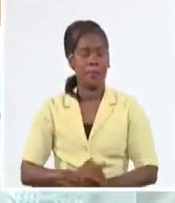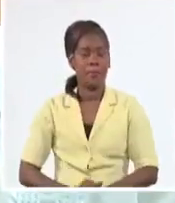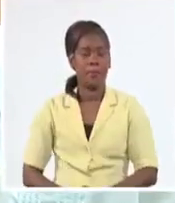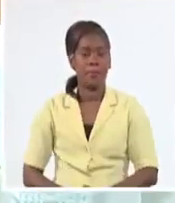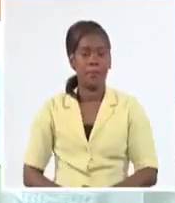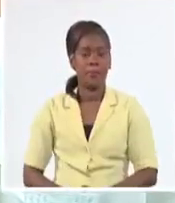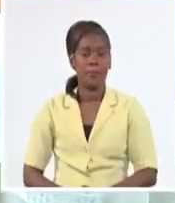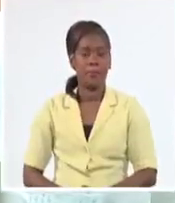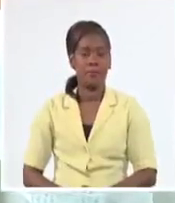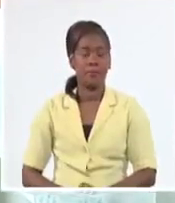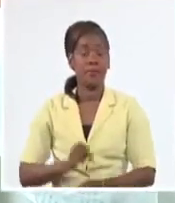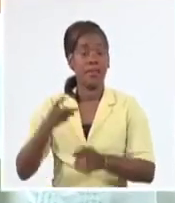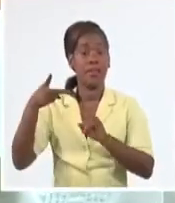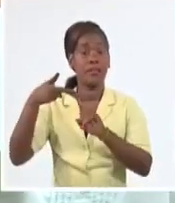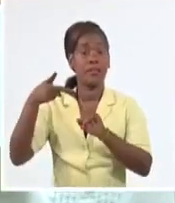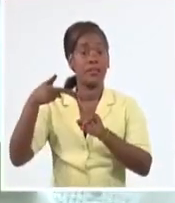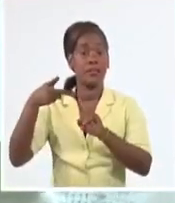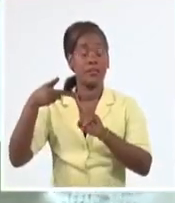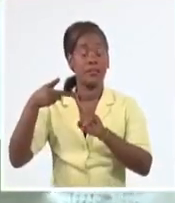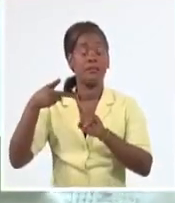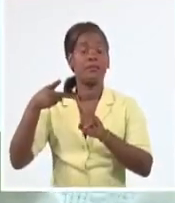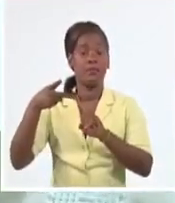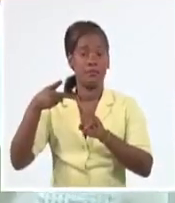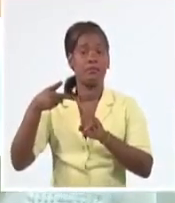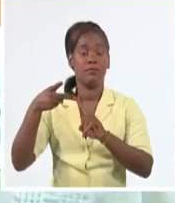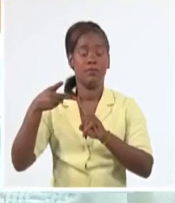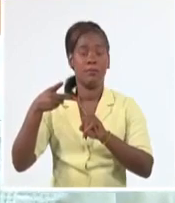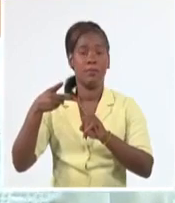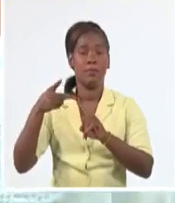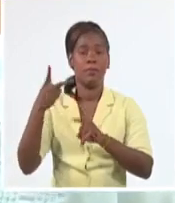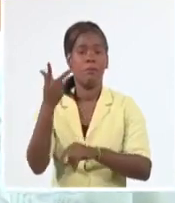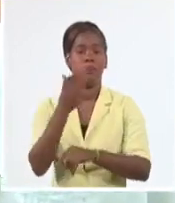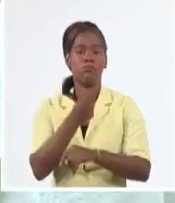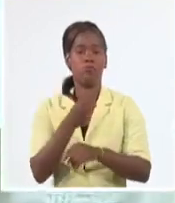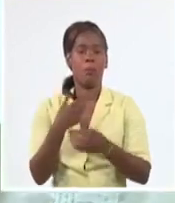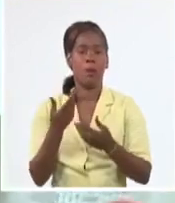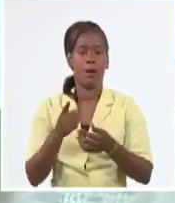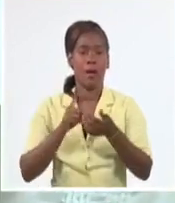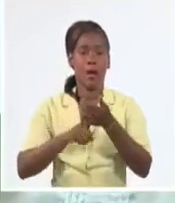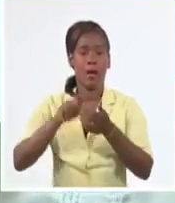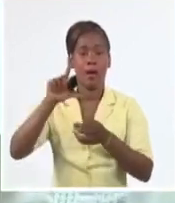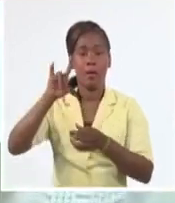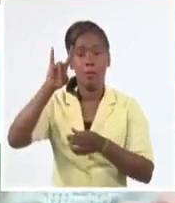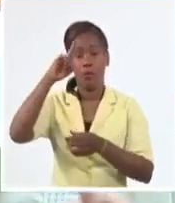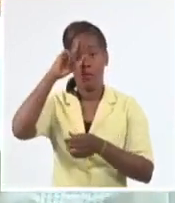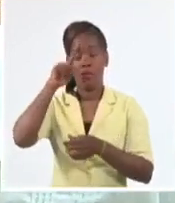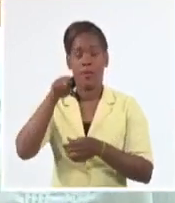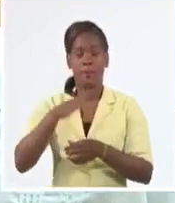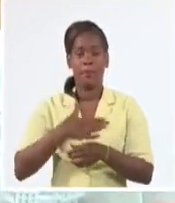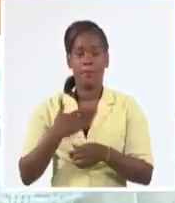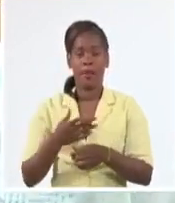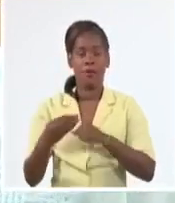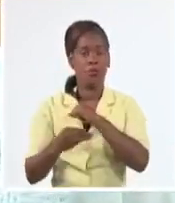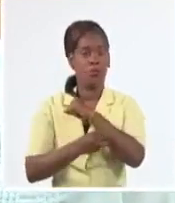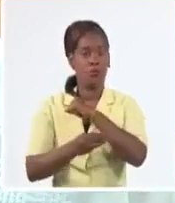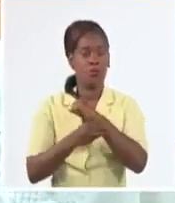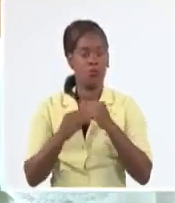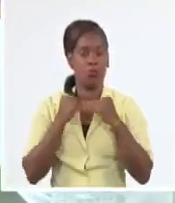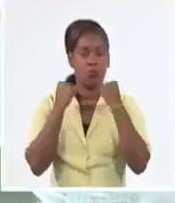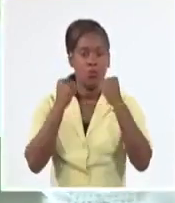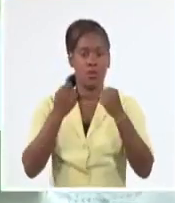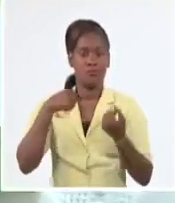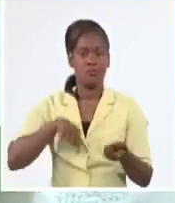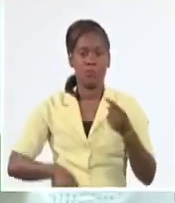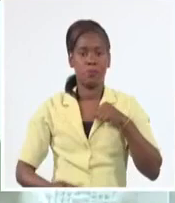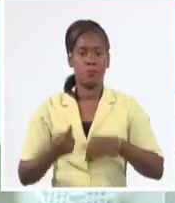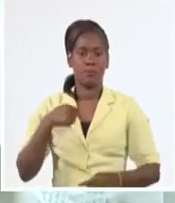vacuna que se ha diseñado como una vacuna de dosis de refuerzo para una inmunidad preexistente, ya sea por inmunidad natural o